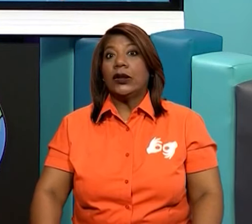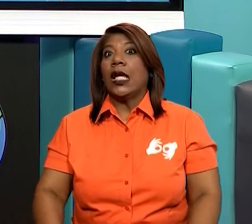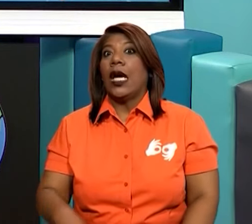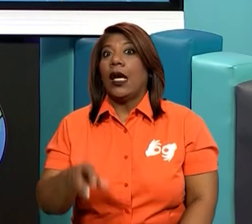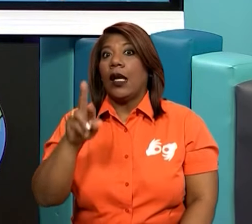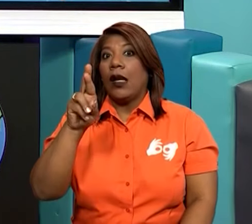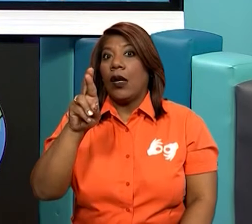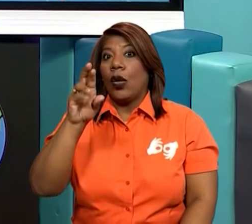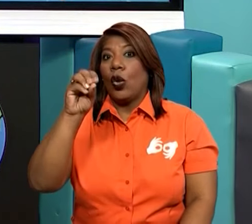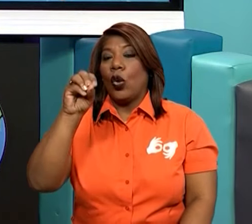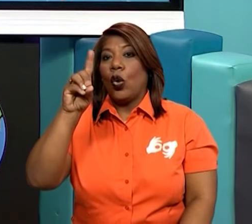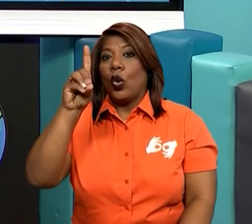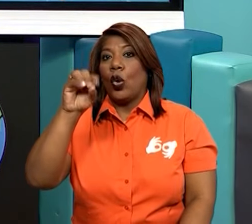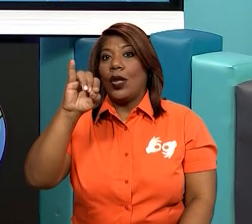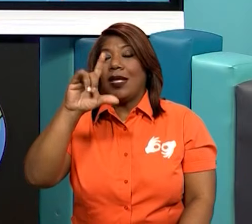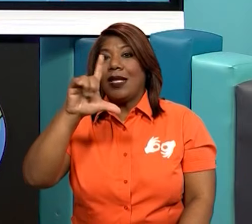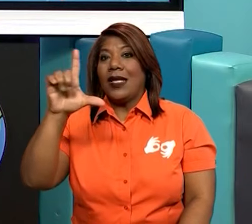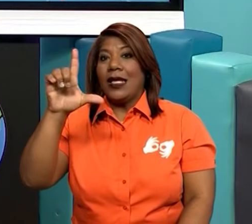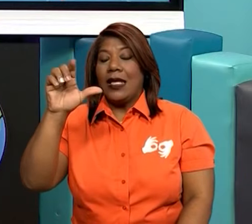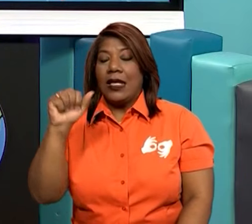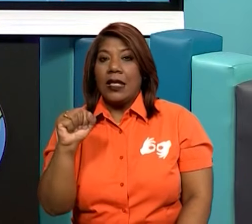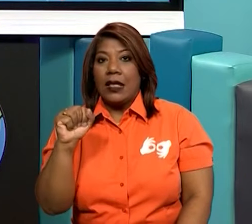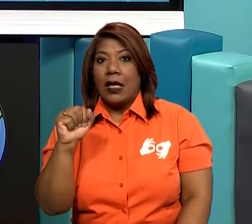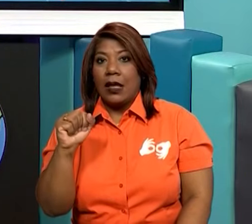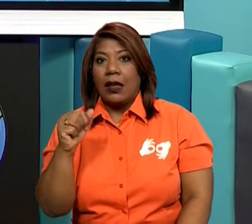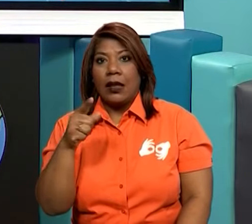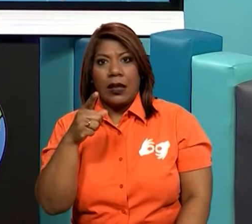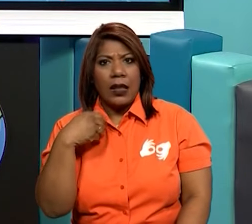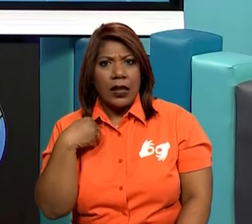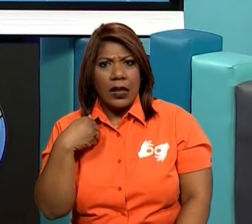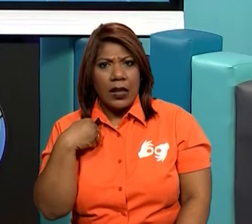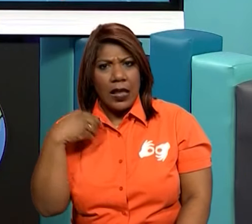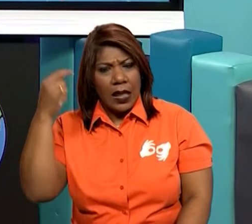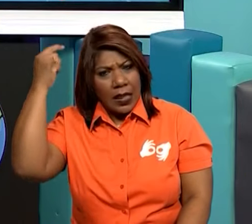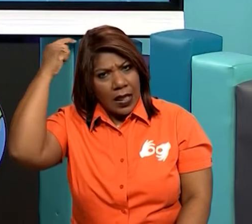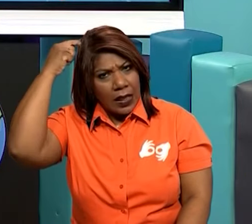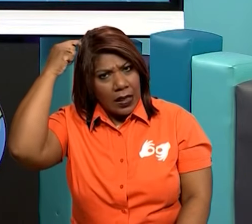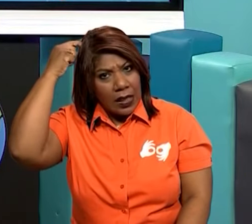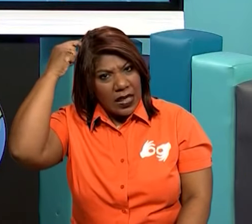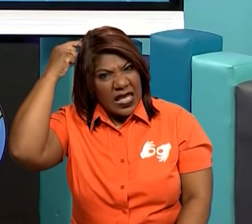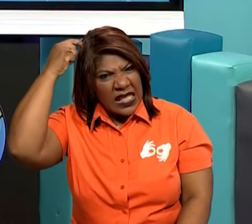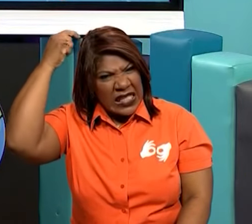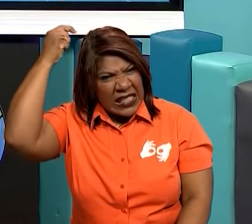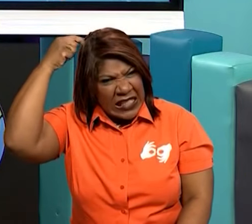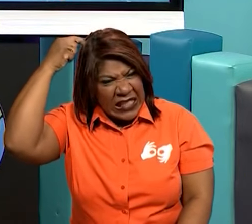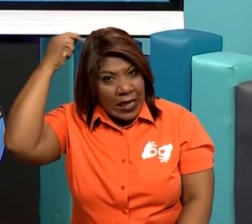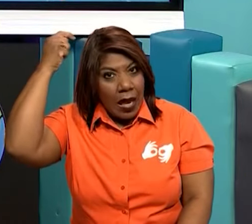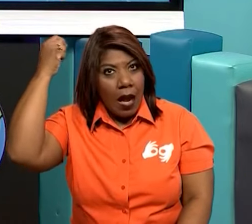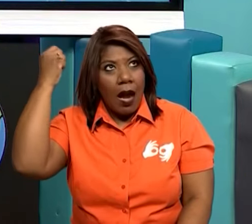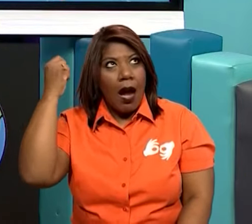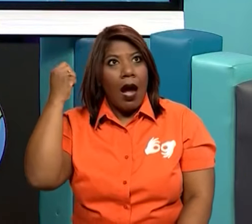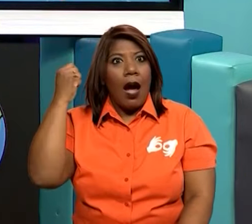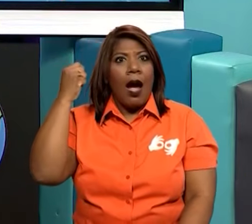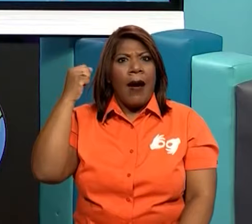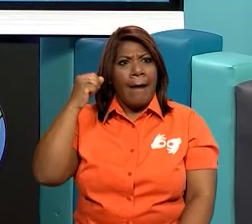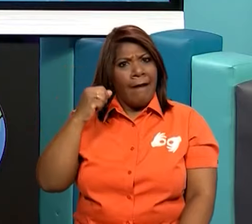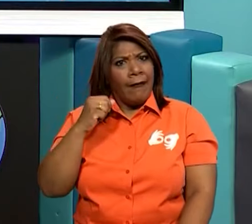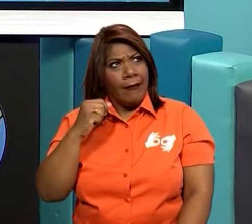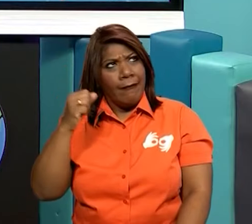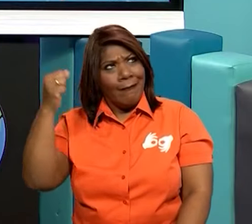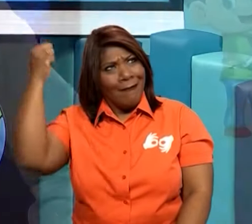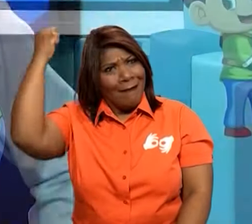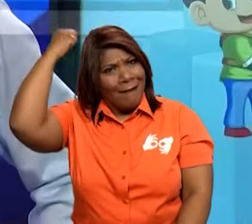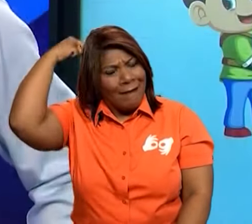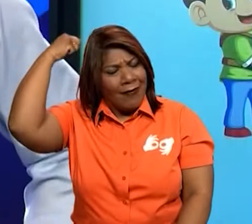¿Y dónde más tendremos? ¿Tendremos tacto en la cabeza aquí? ¡Oh, sí! Es más, si alguien te toca una hebrita